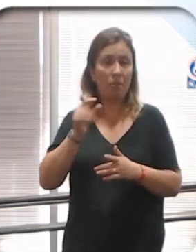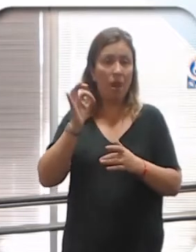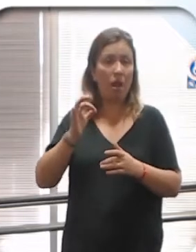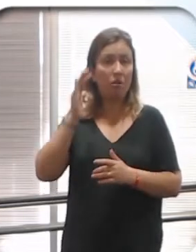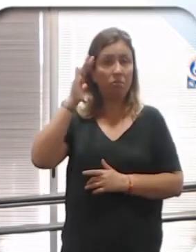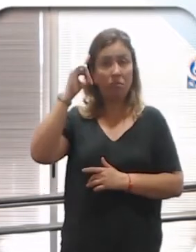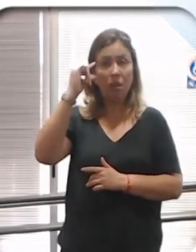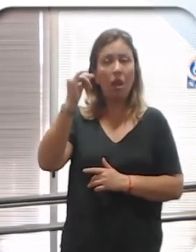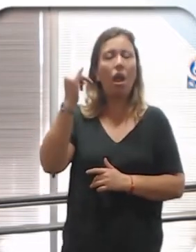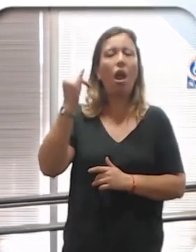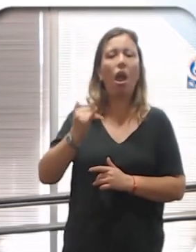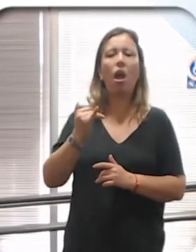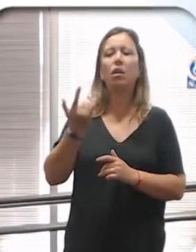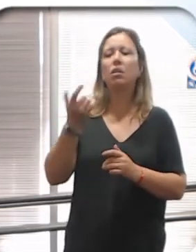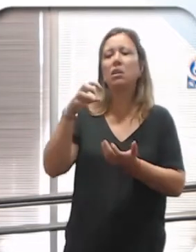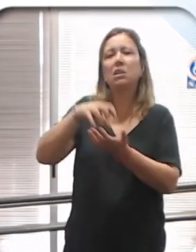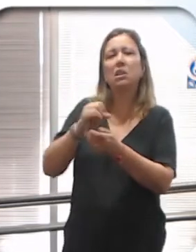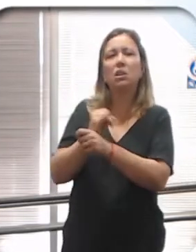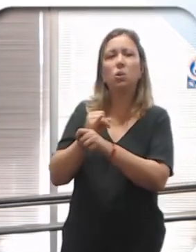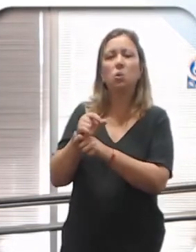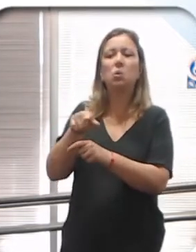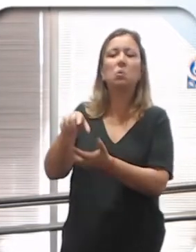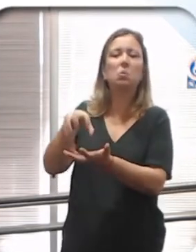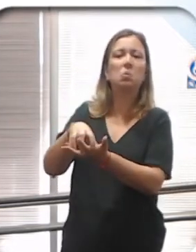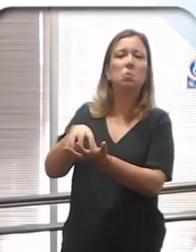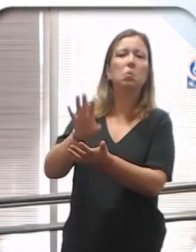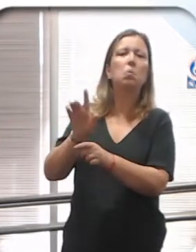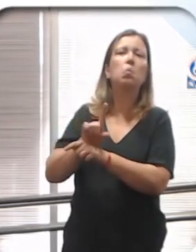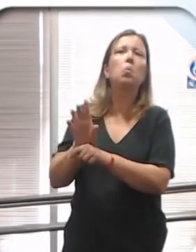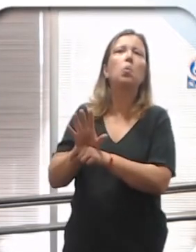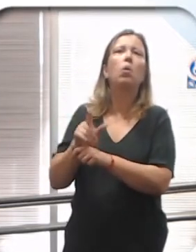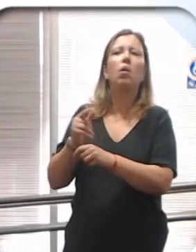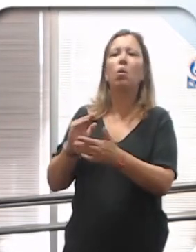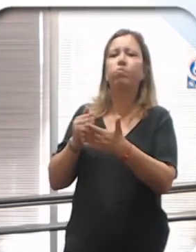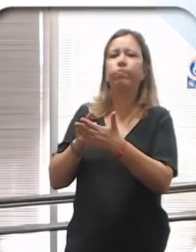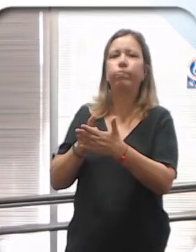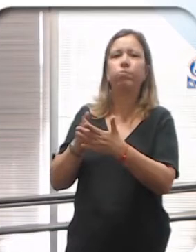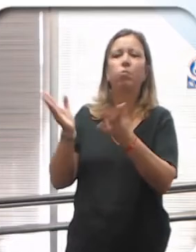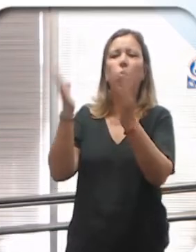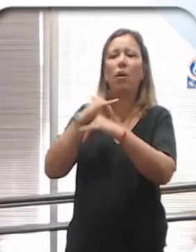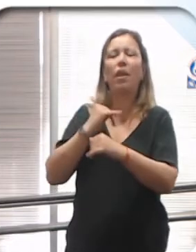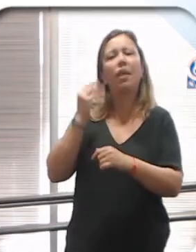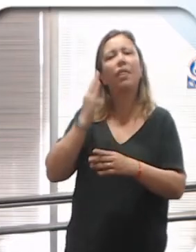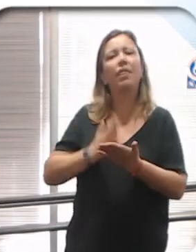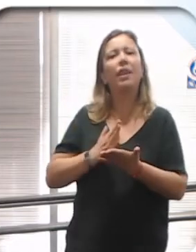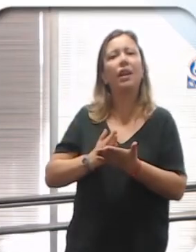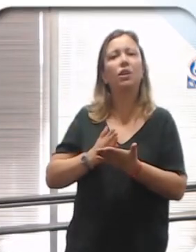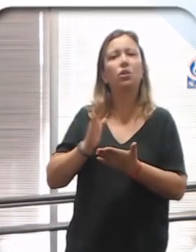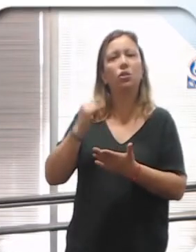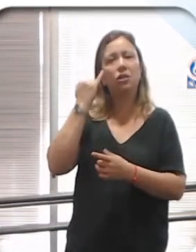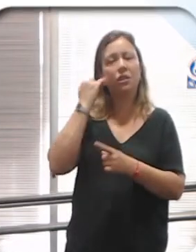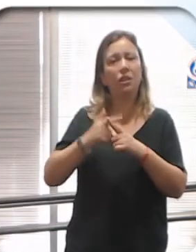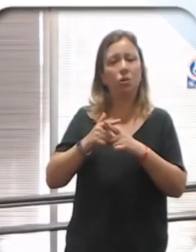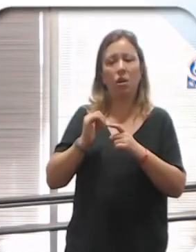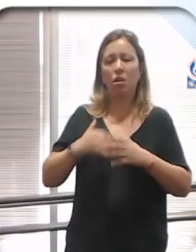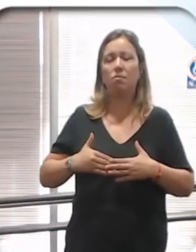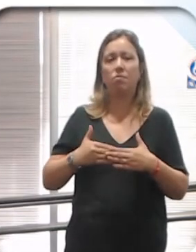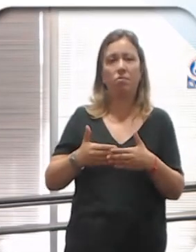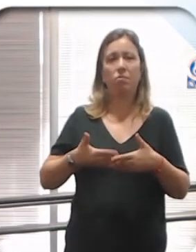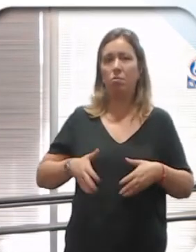psiquiátrica e intelectual, están institucionalizadas y esto representa un obstáculo más al ejercicio de sus derechos sexuales y reproductivos.